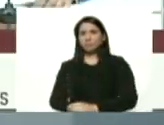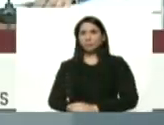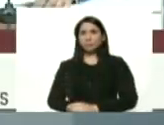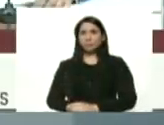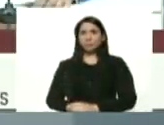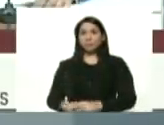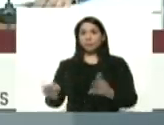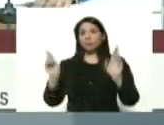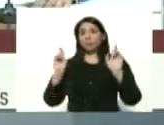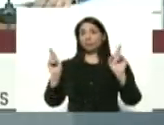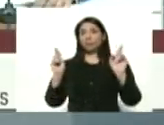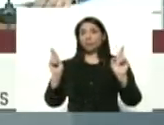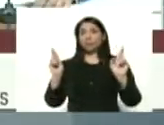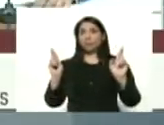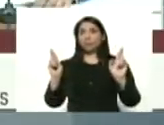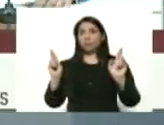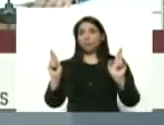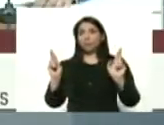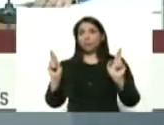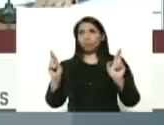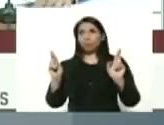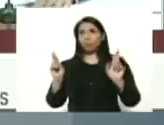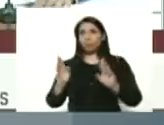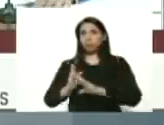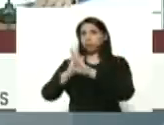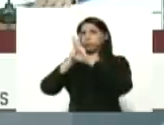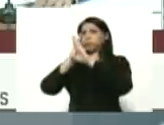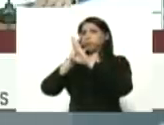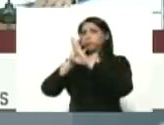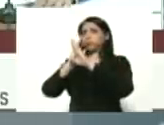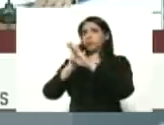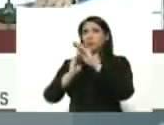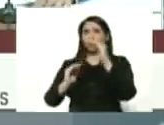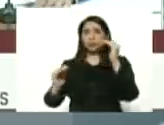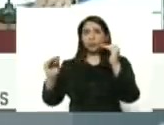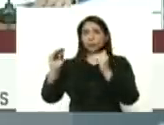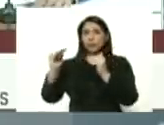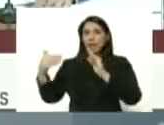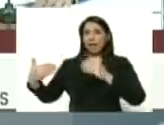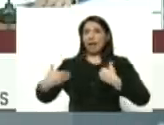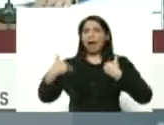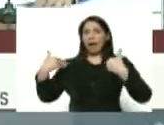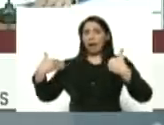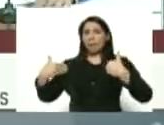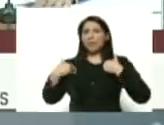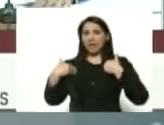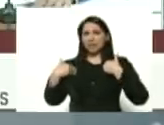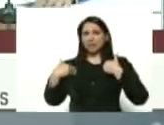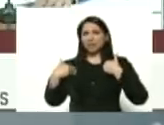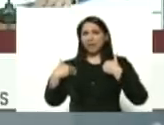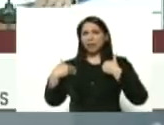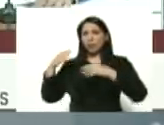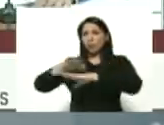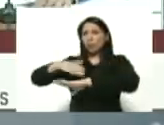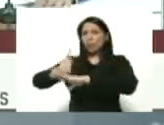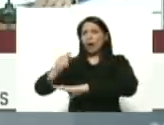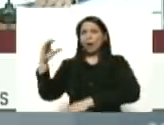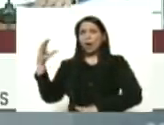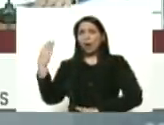ojalá detener ese crecimiento y la amenaza que nos viene de Colombia y